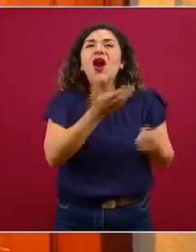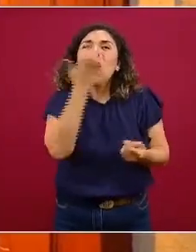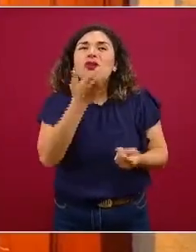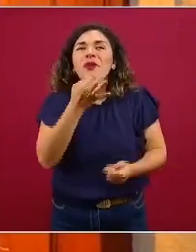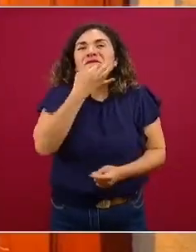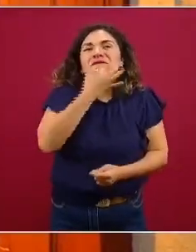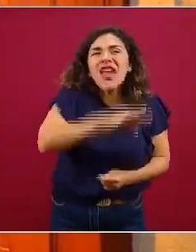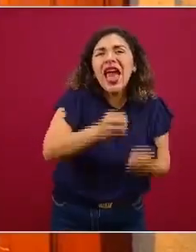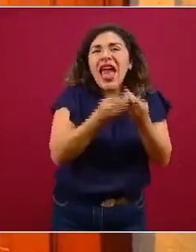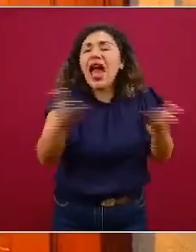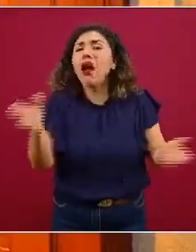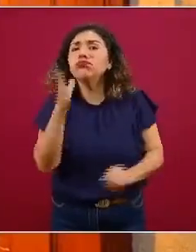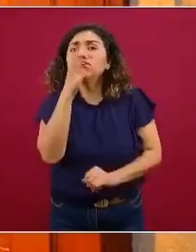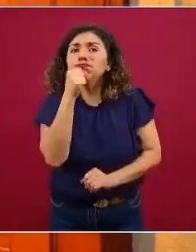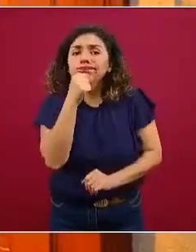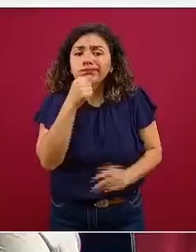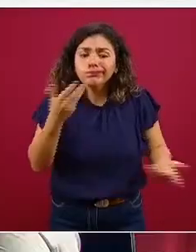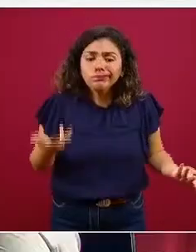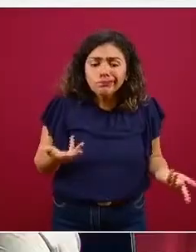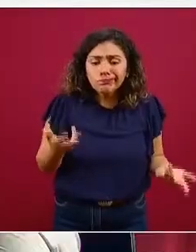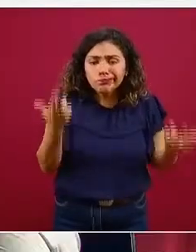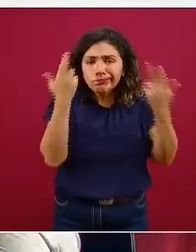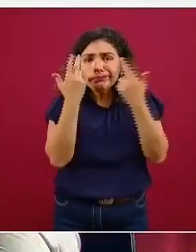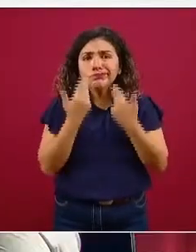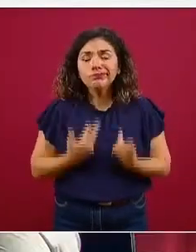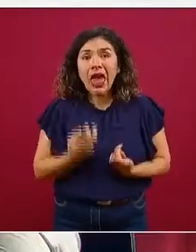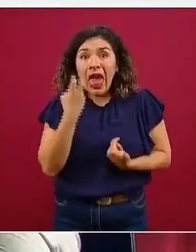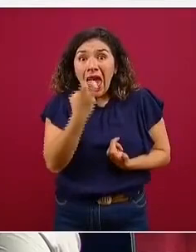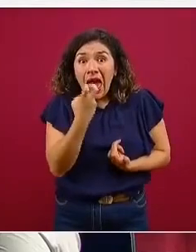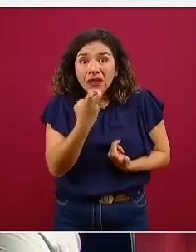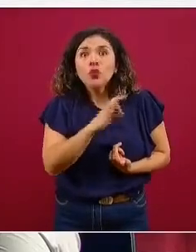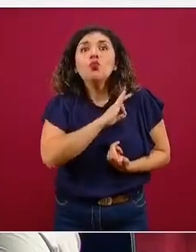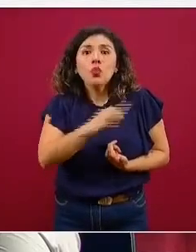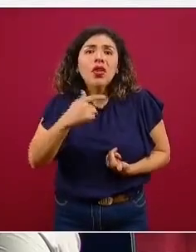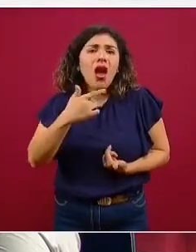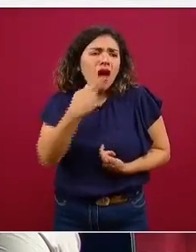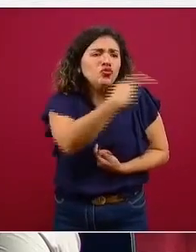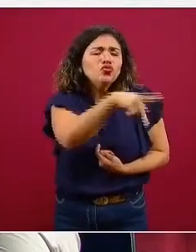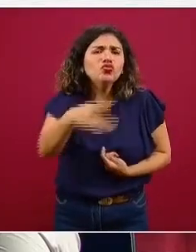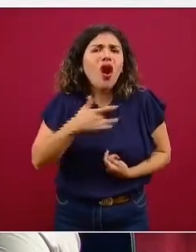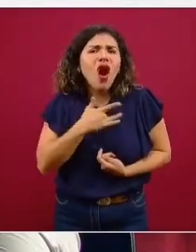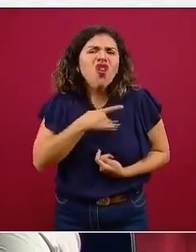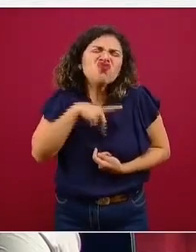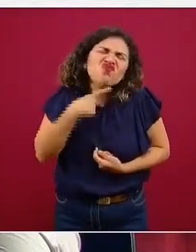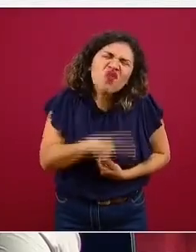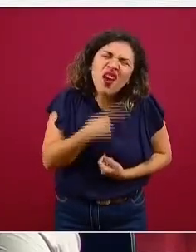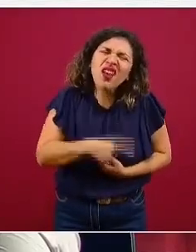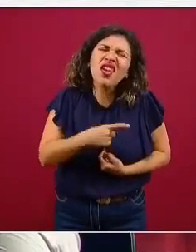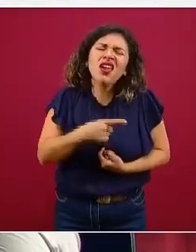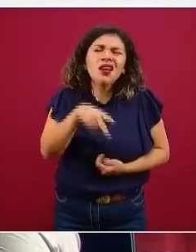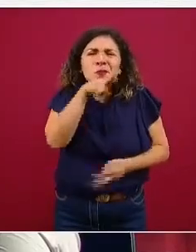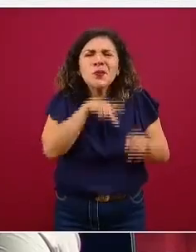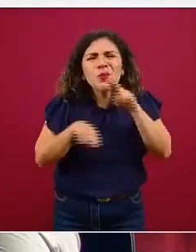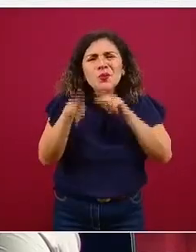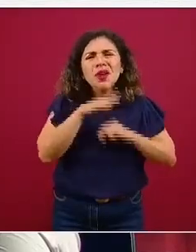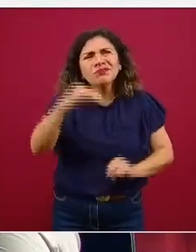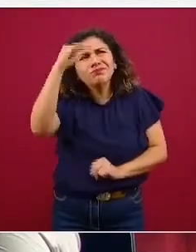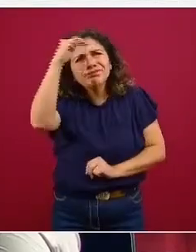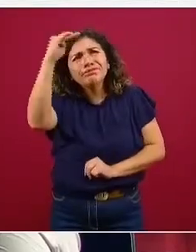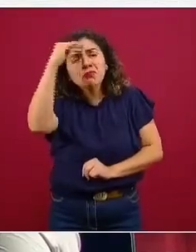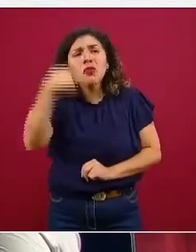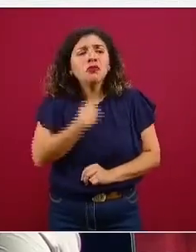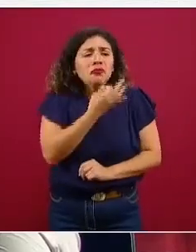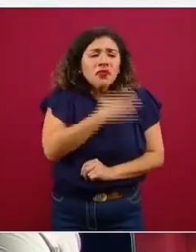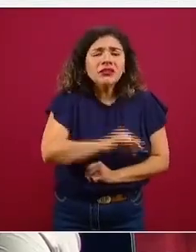Sin embargo, es importante reconocer que eso puede ser causa de dolor, eso puede ser causa de angustia y que es